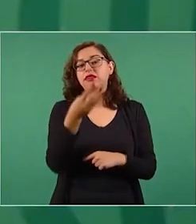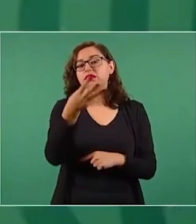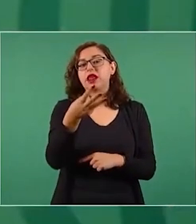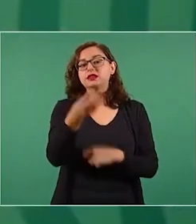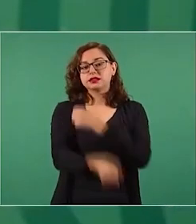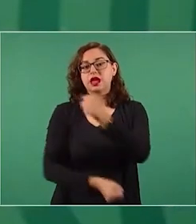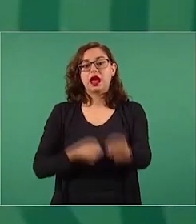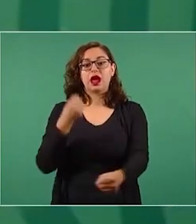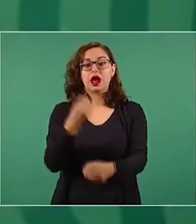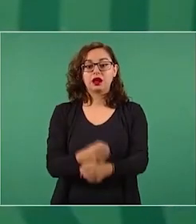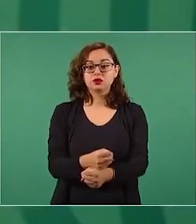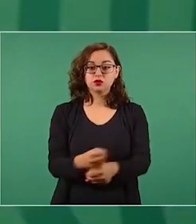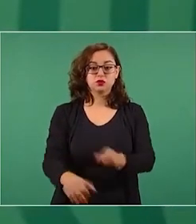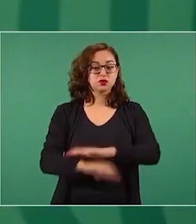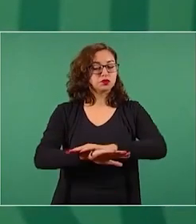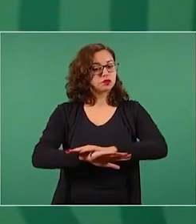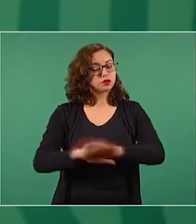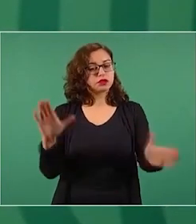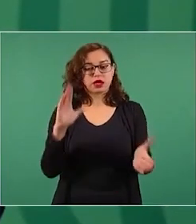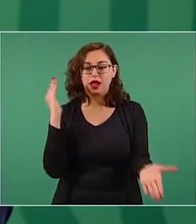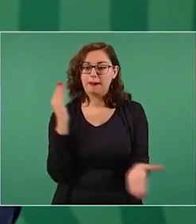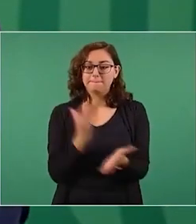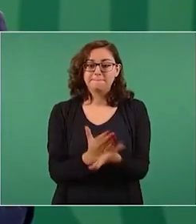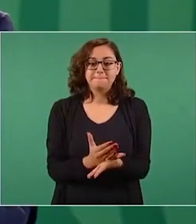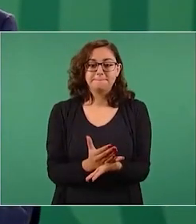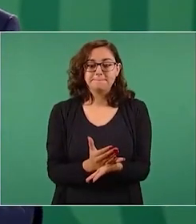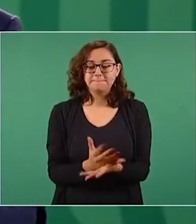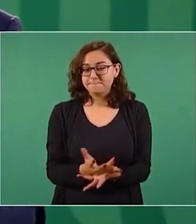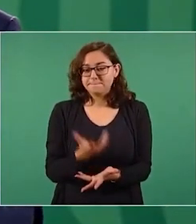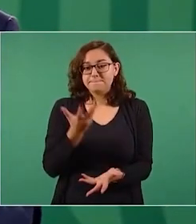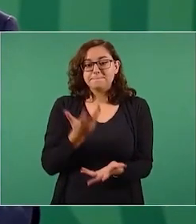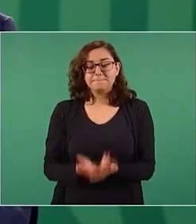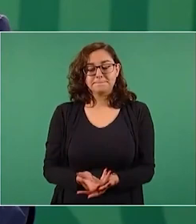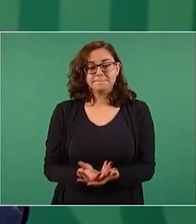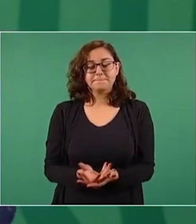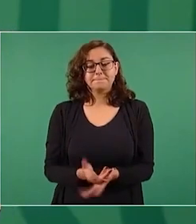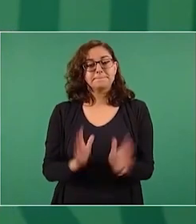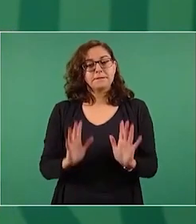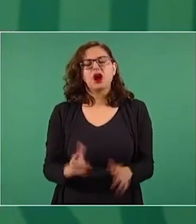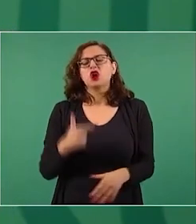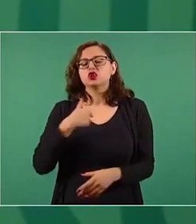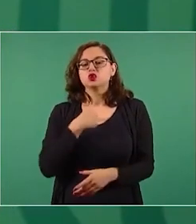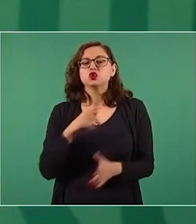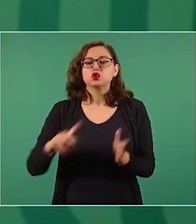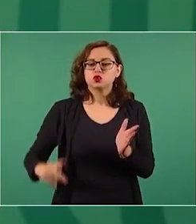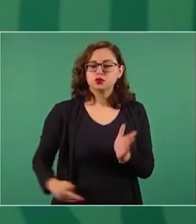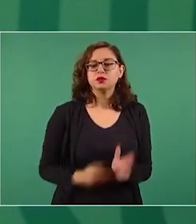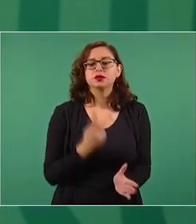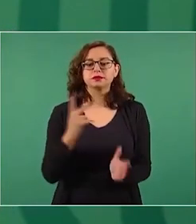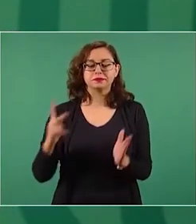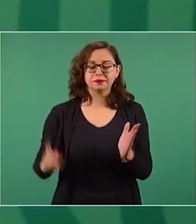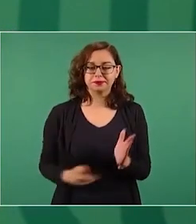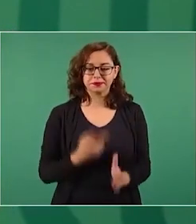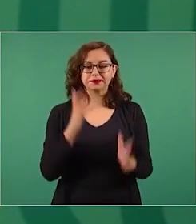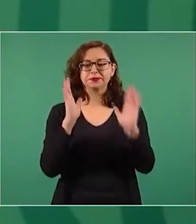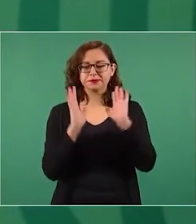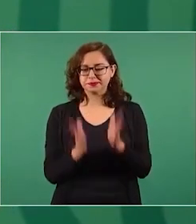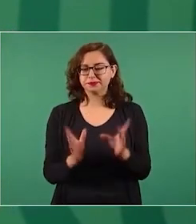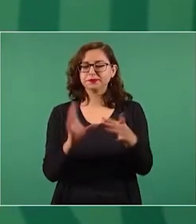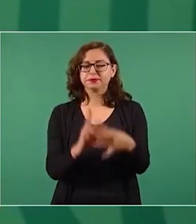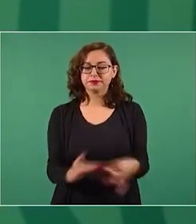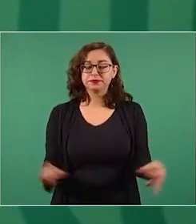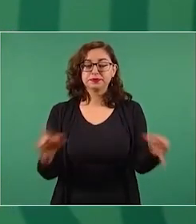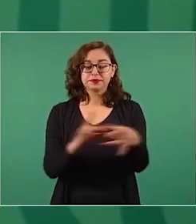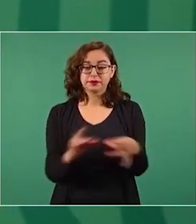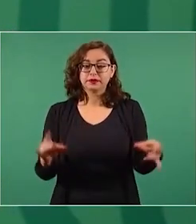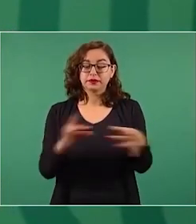porque ya lo he dicho varias veces, me voy a